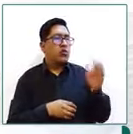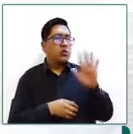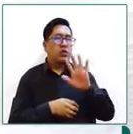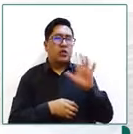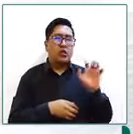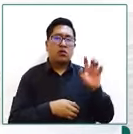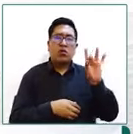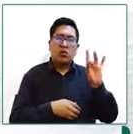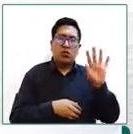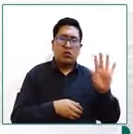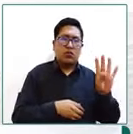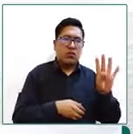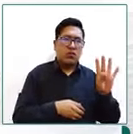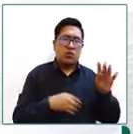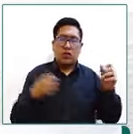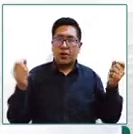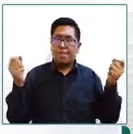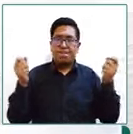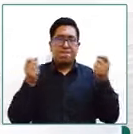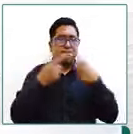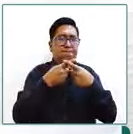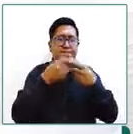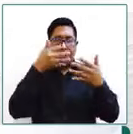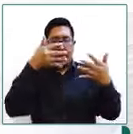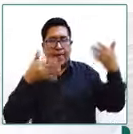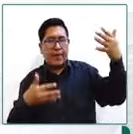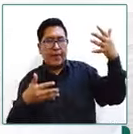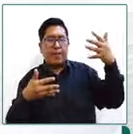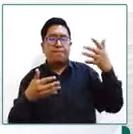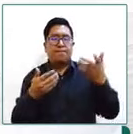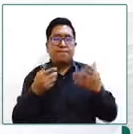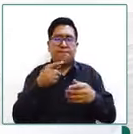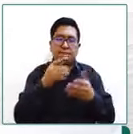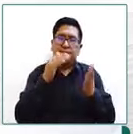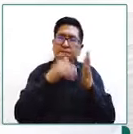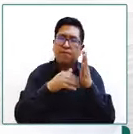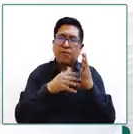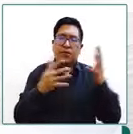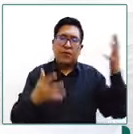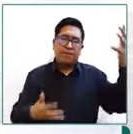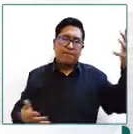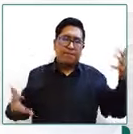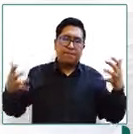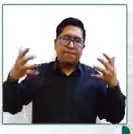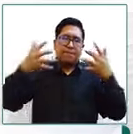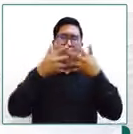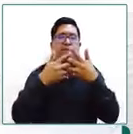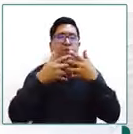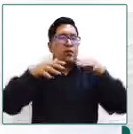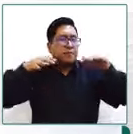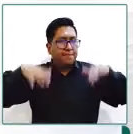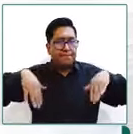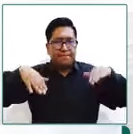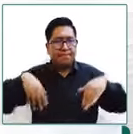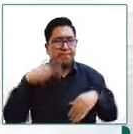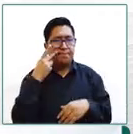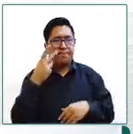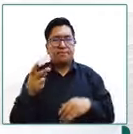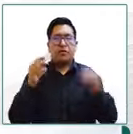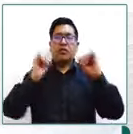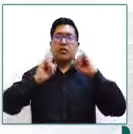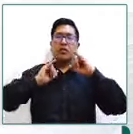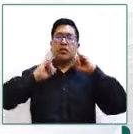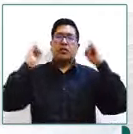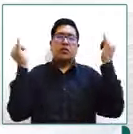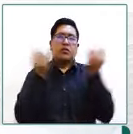584 entonces hay una ausencia o una debilidad institucional en un